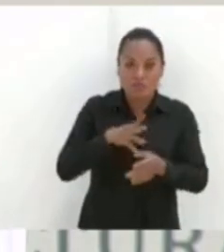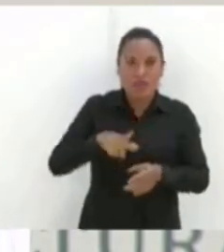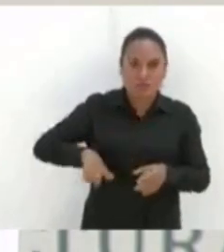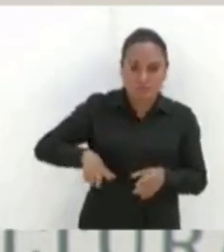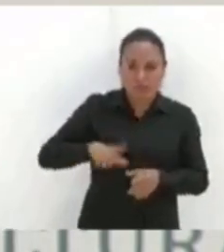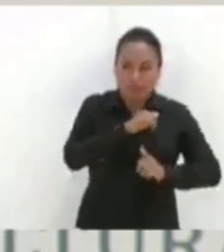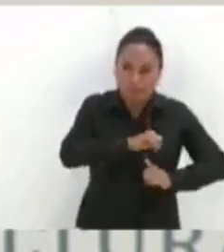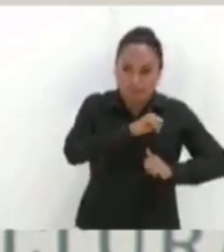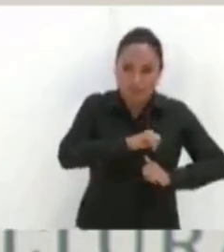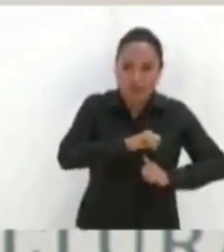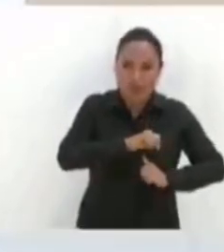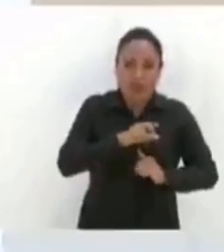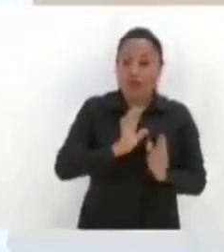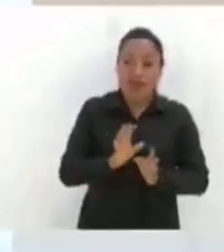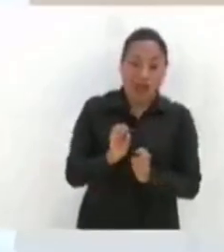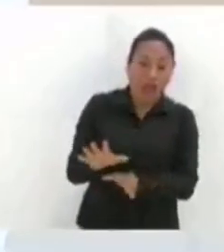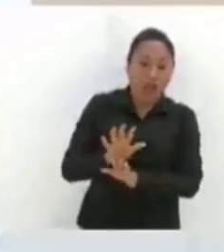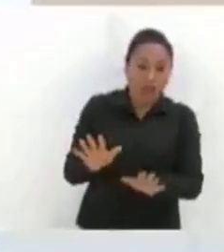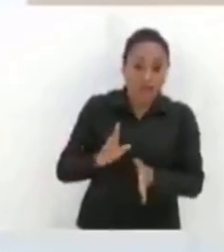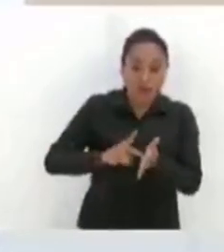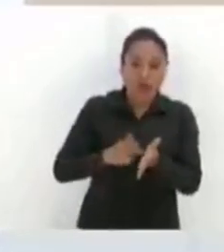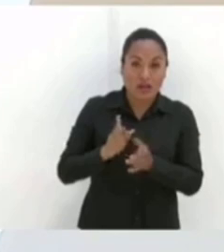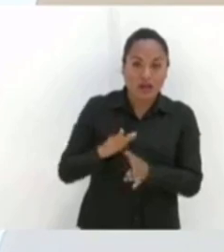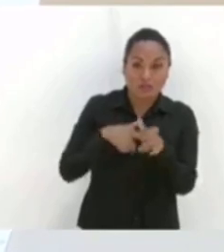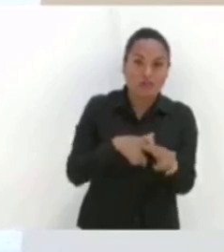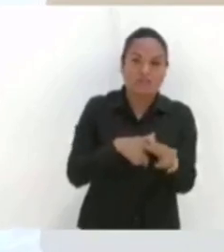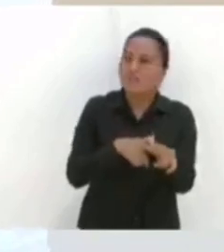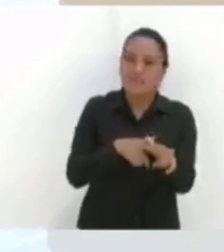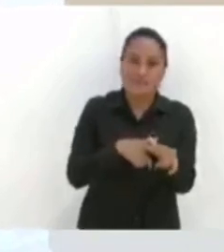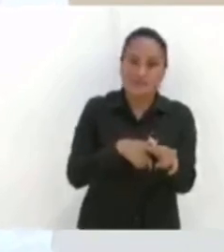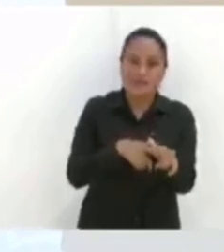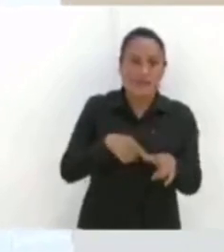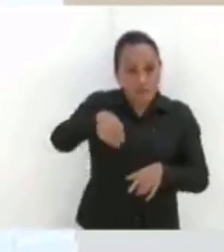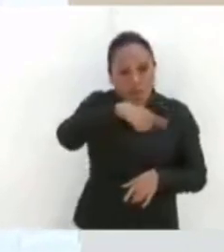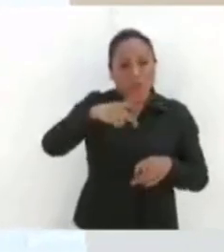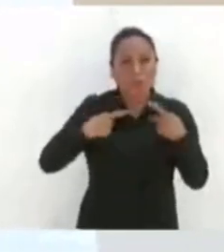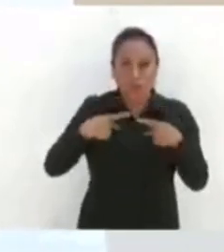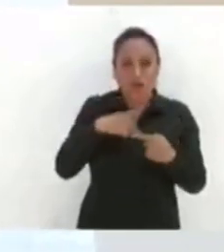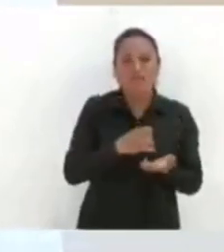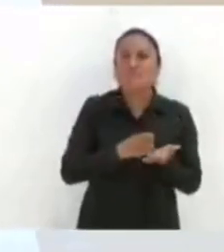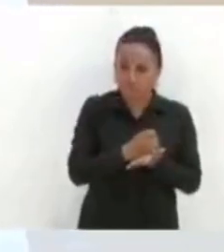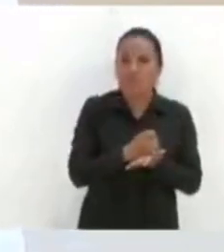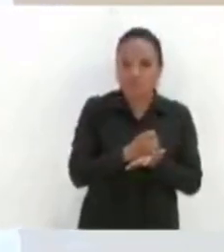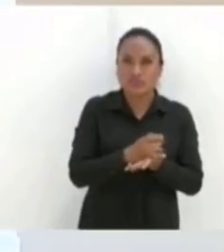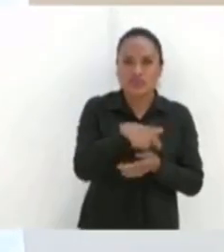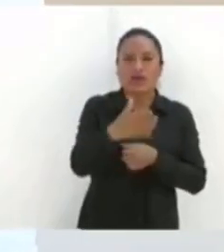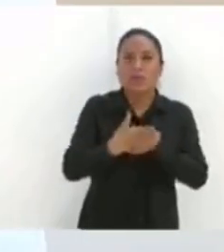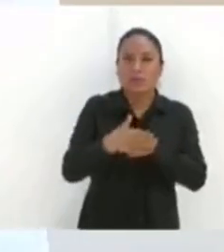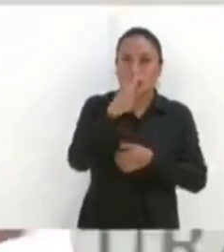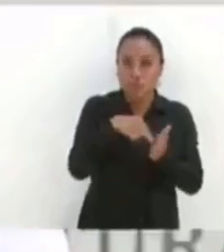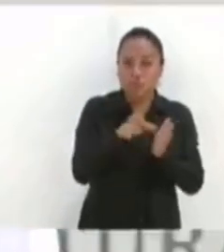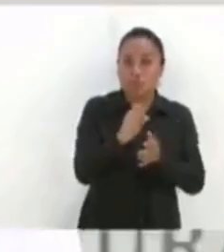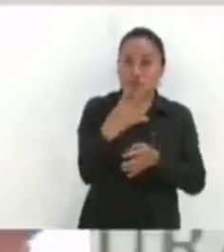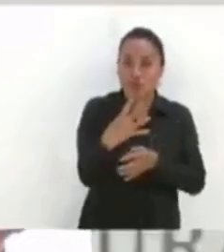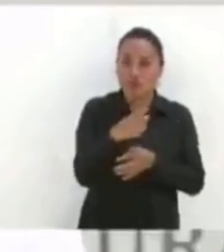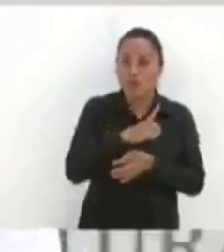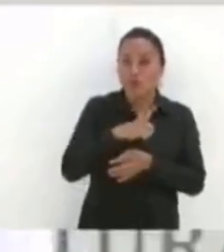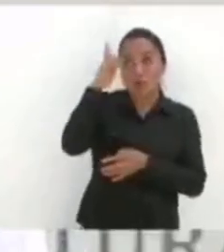Y nosotros no queremos la reelección. Yo termino, si lo decide el pueblo y el creador, en el 24. Y ahí,